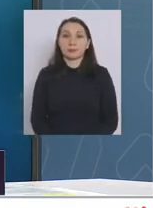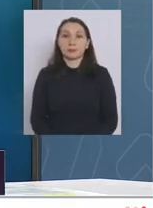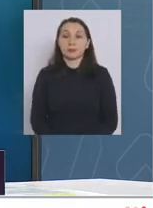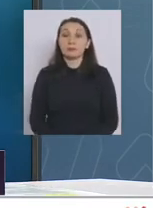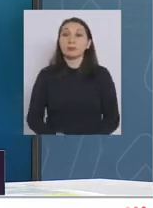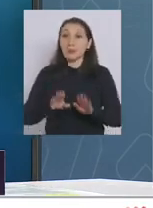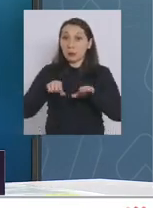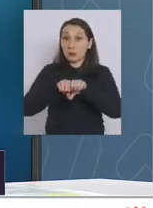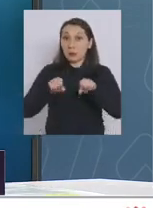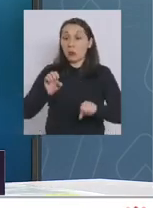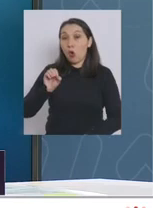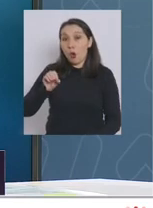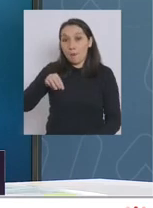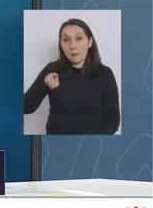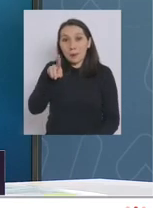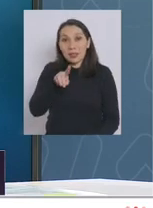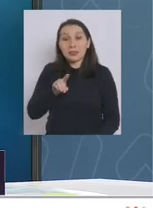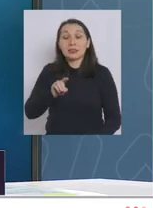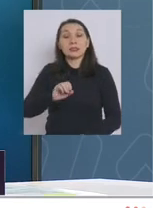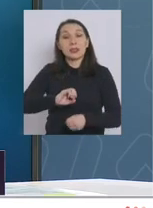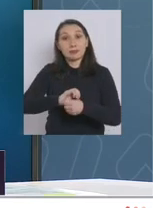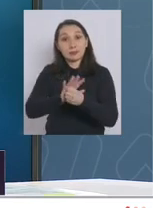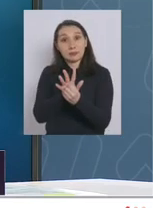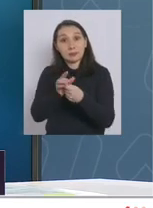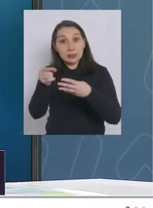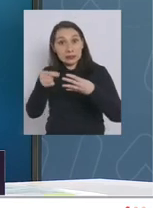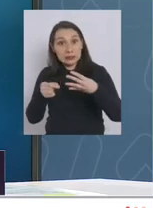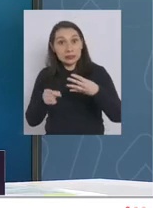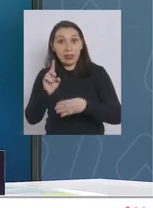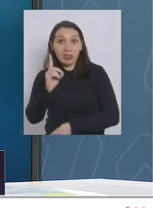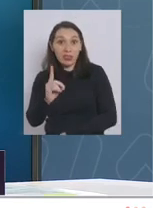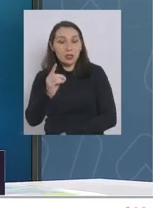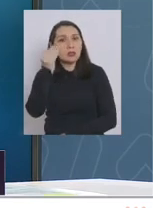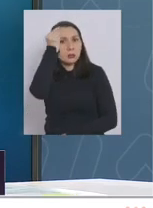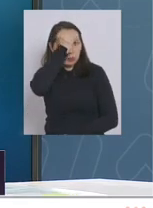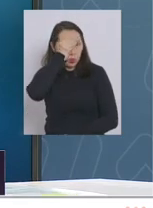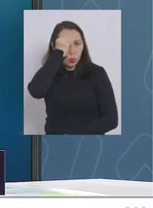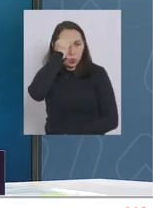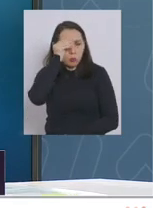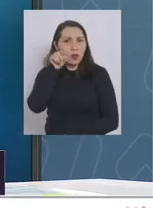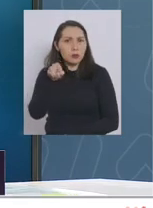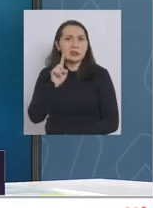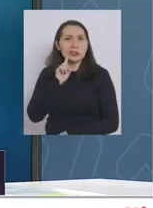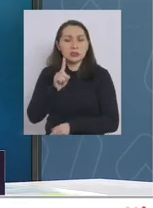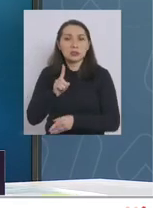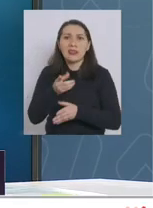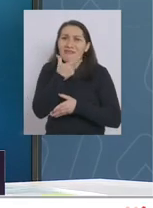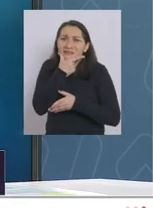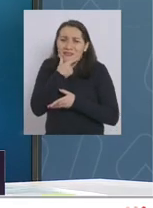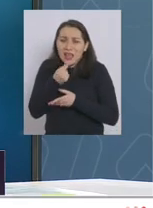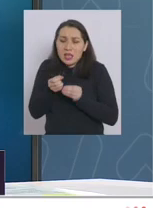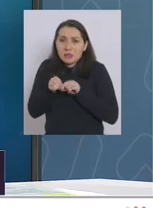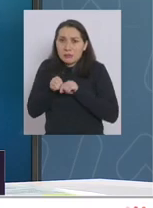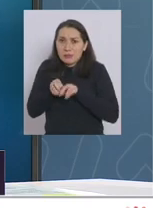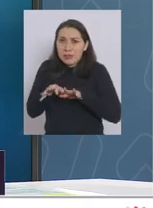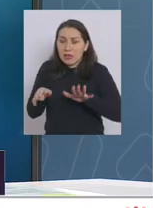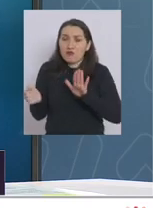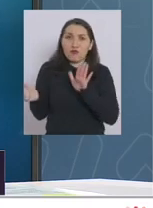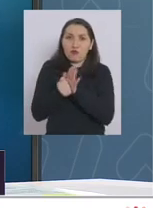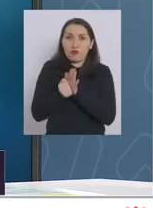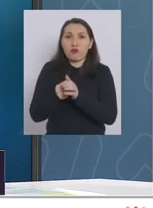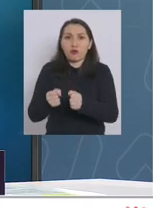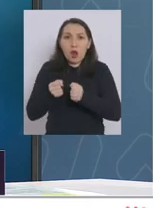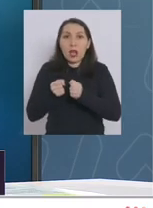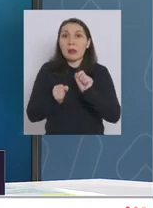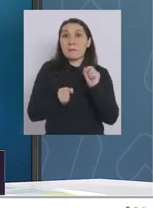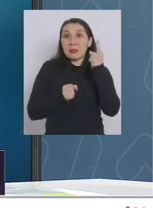De acuerdo a la OMS, esta variante es una variante de preocupación porque tiene una transmisibilidad mucho mayor que